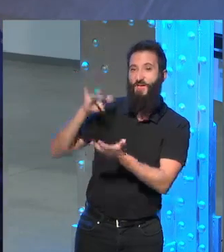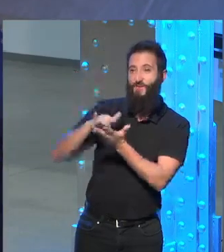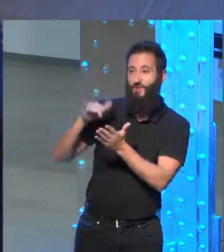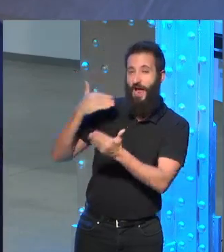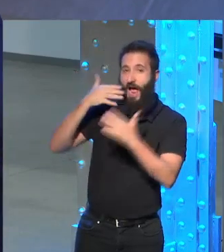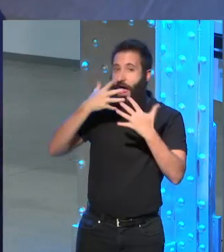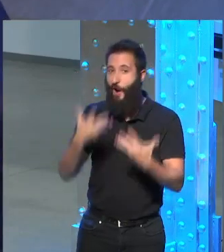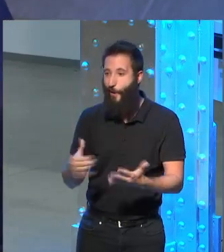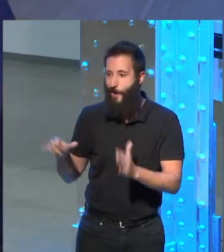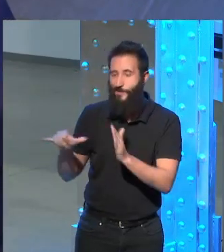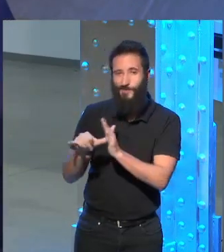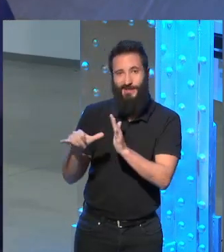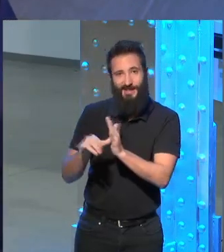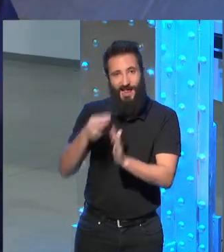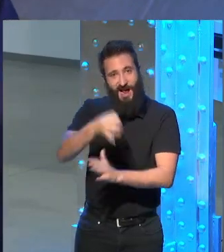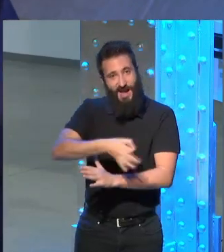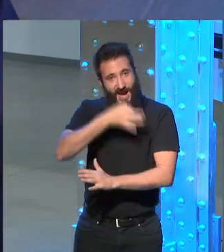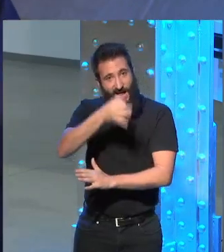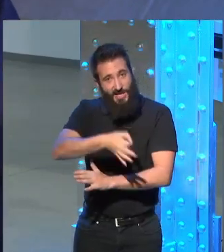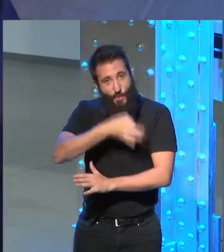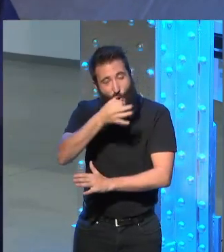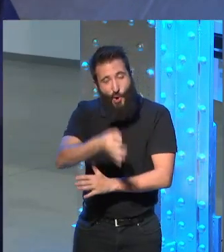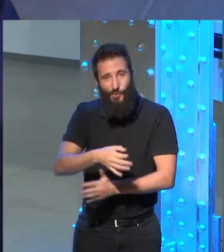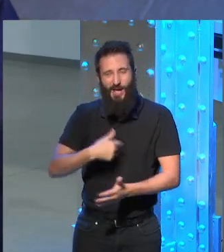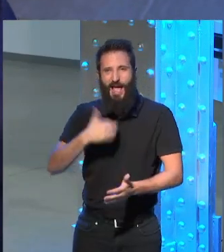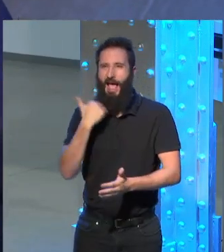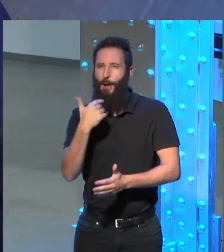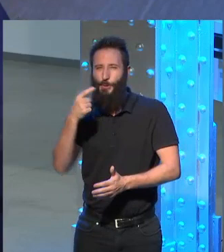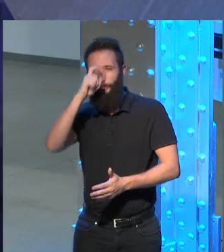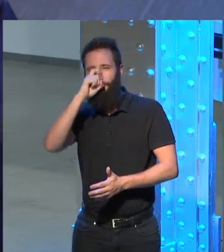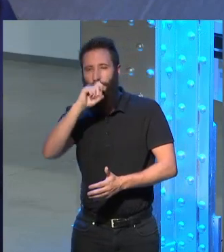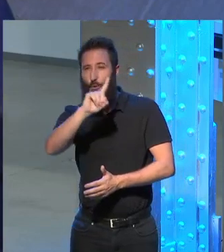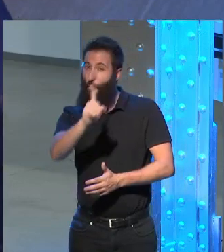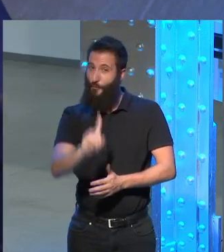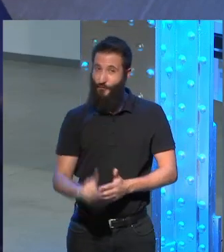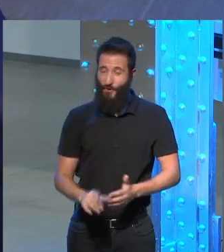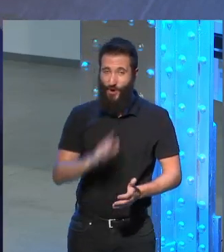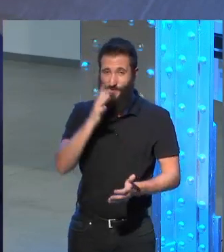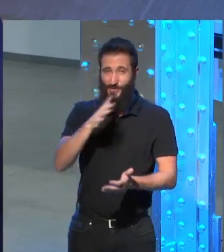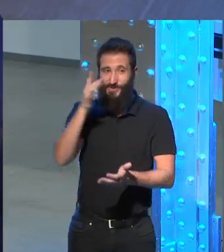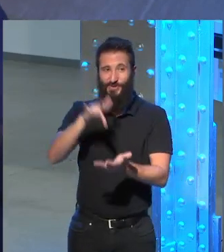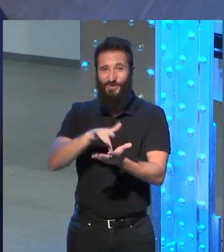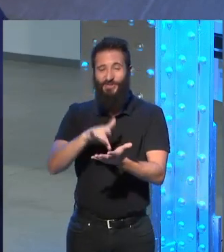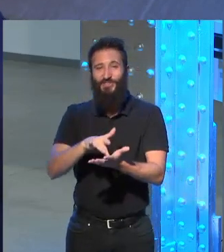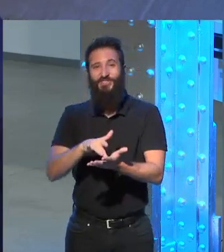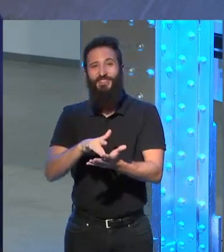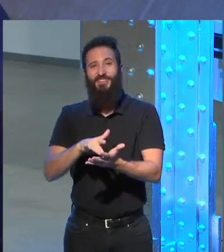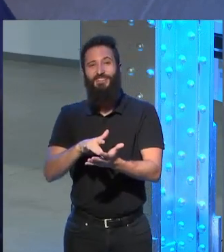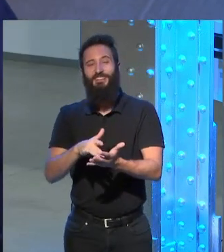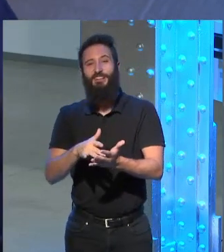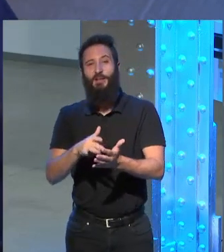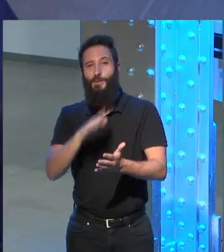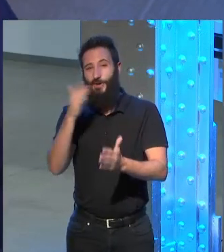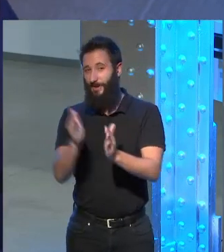presente narrativo algo que yo no no recordaba ver digamos deliberadamente hecho